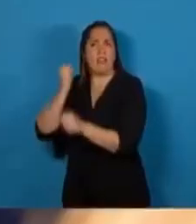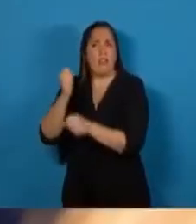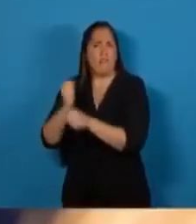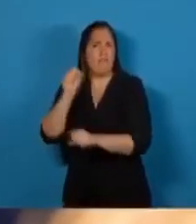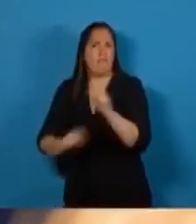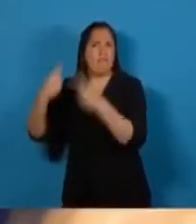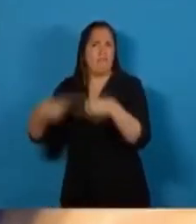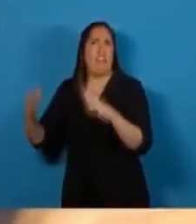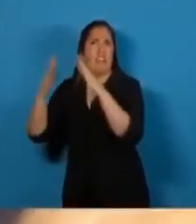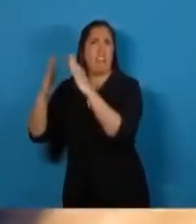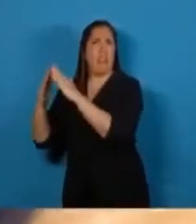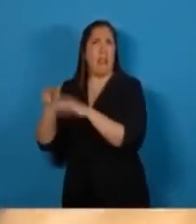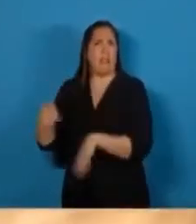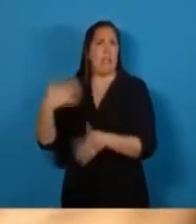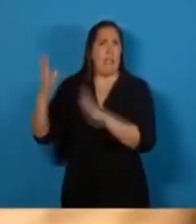Argentina.